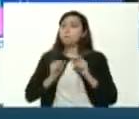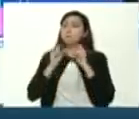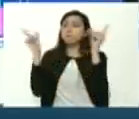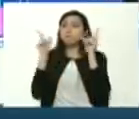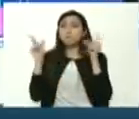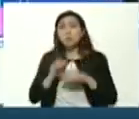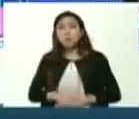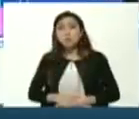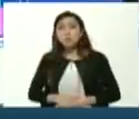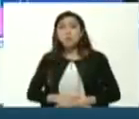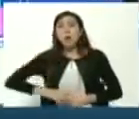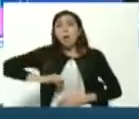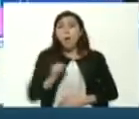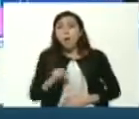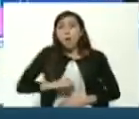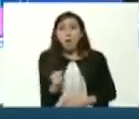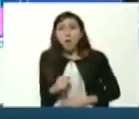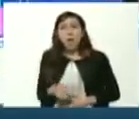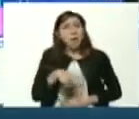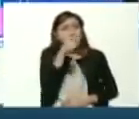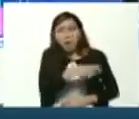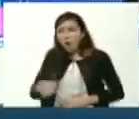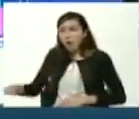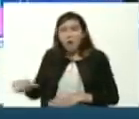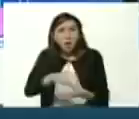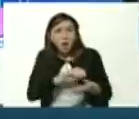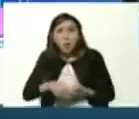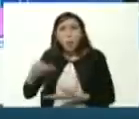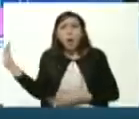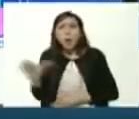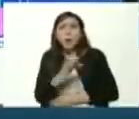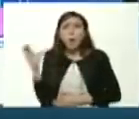y manda a militarizar todas las ciudades del país